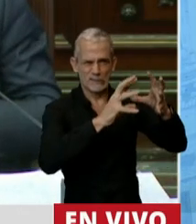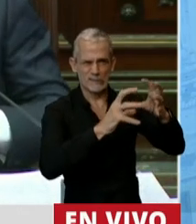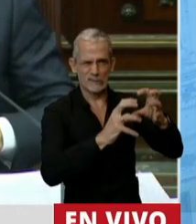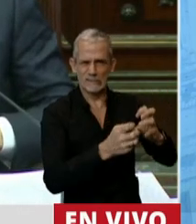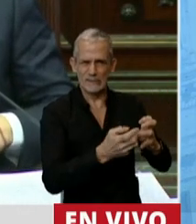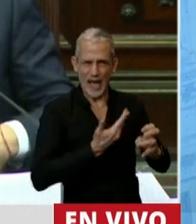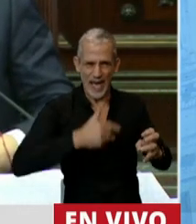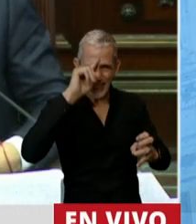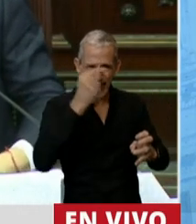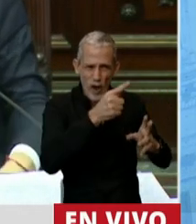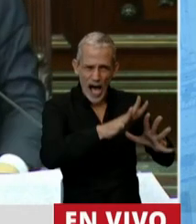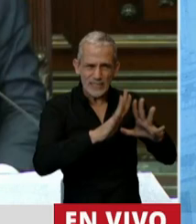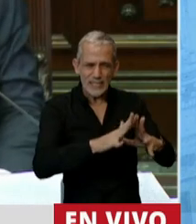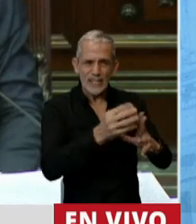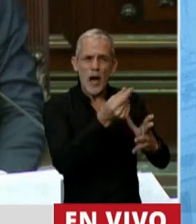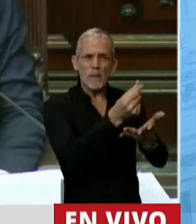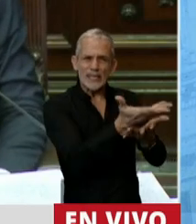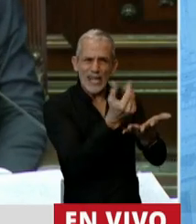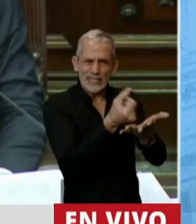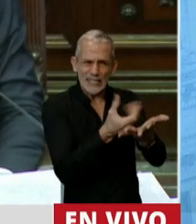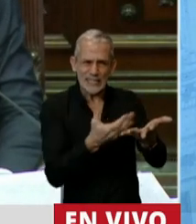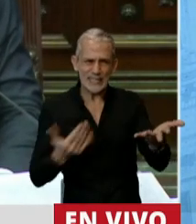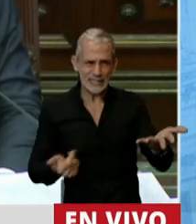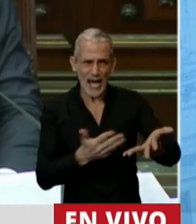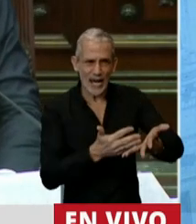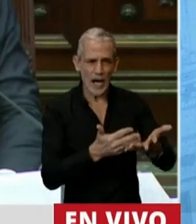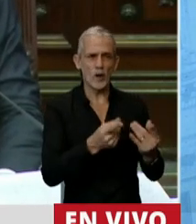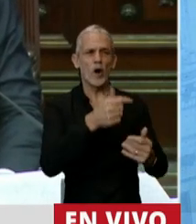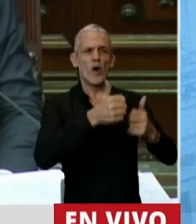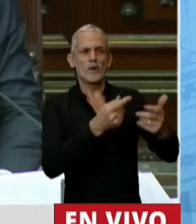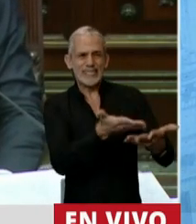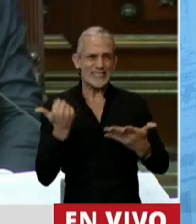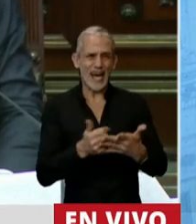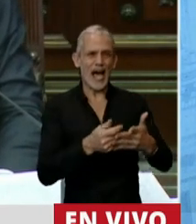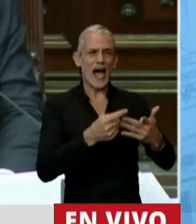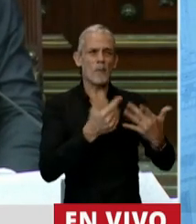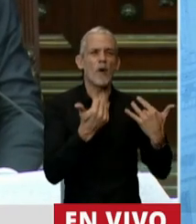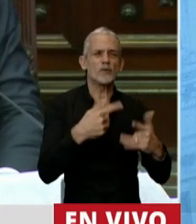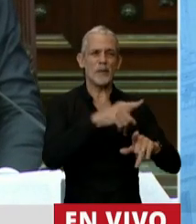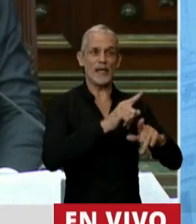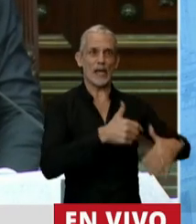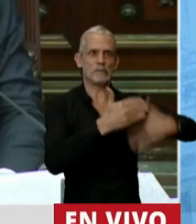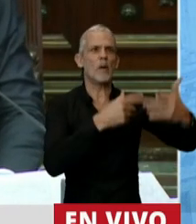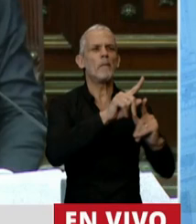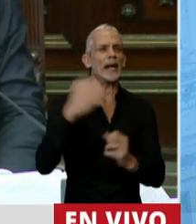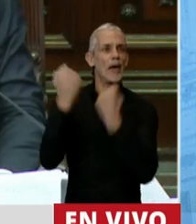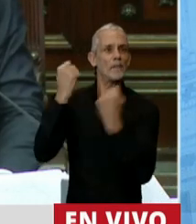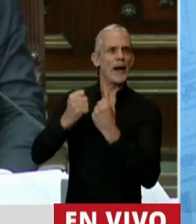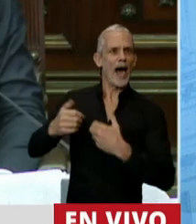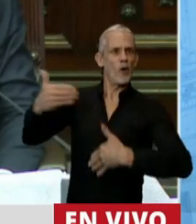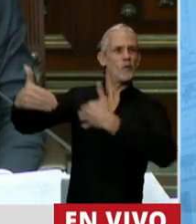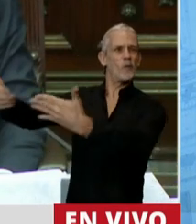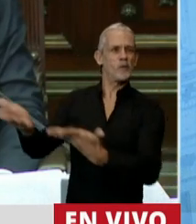Estado, desfinanciando el Estado, quitándole competencias al Estado para que el mercado haga lo suyo.